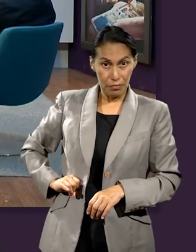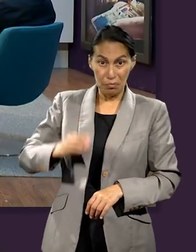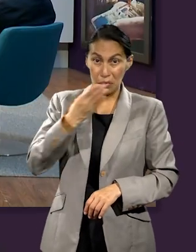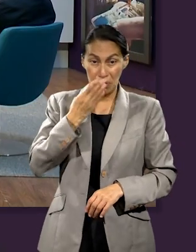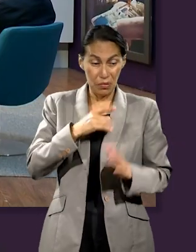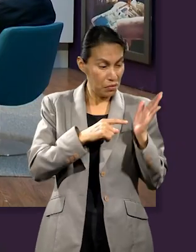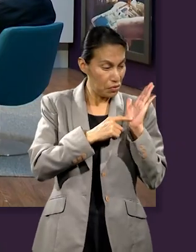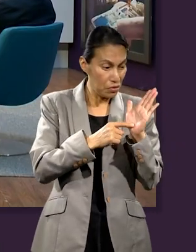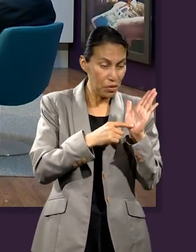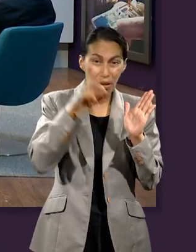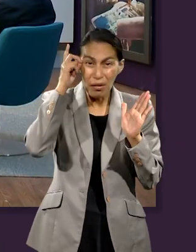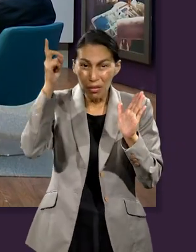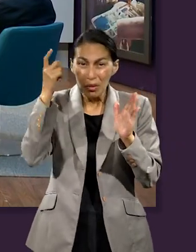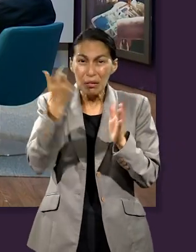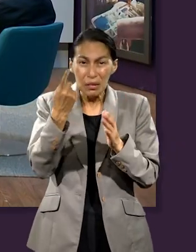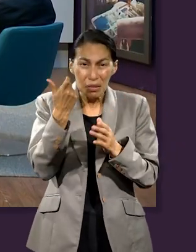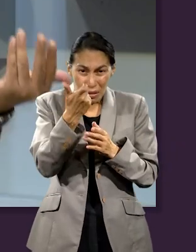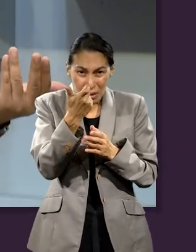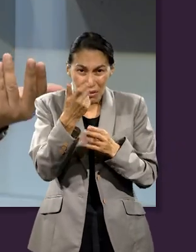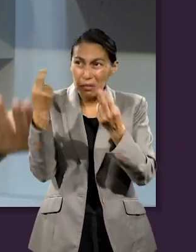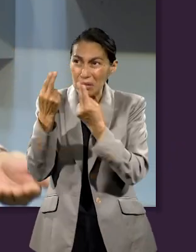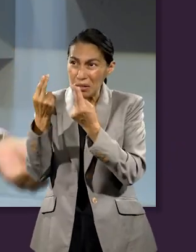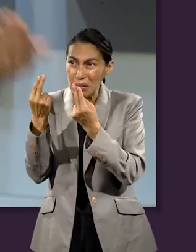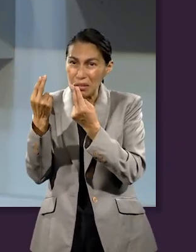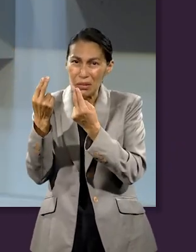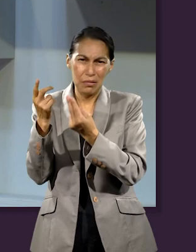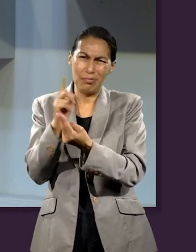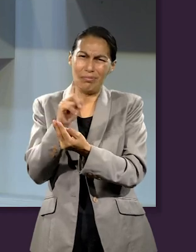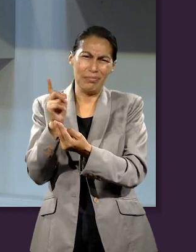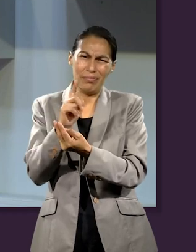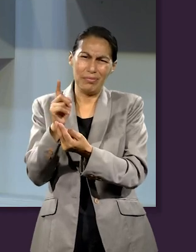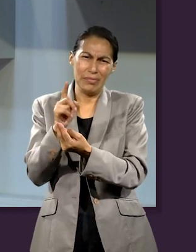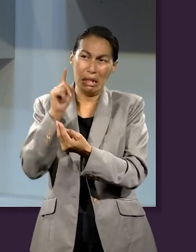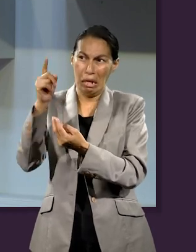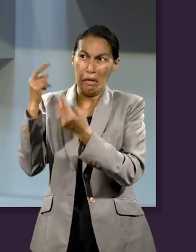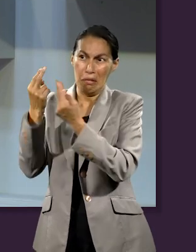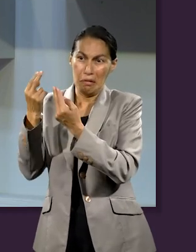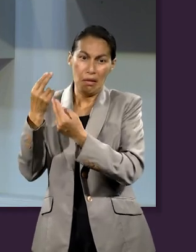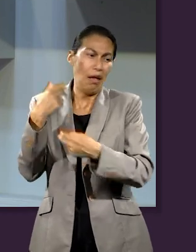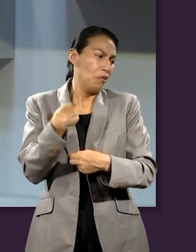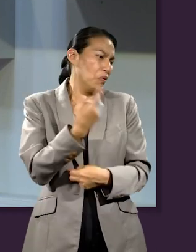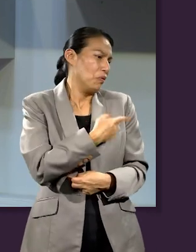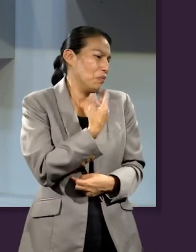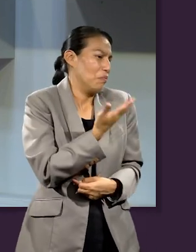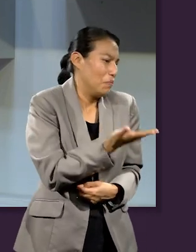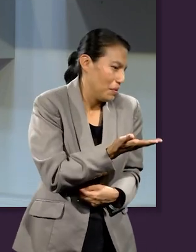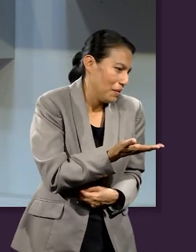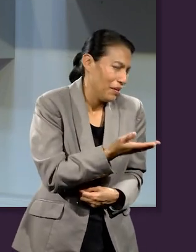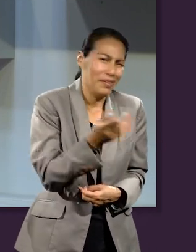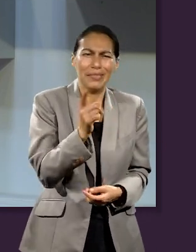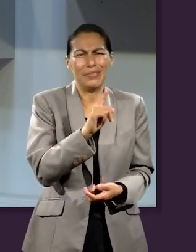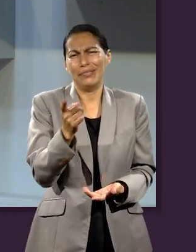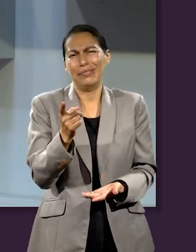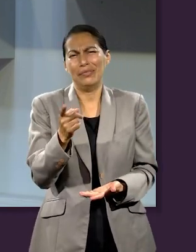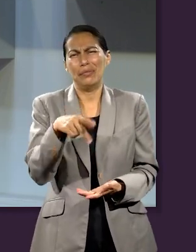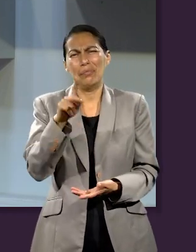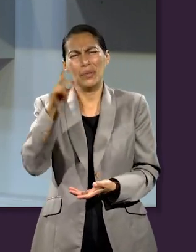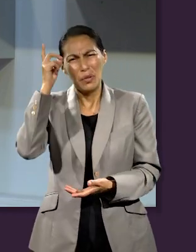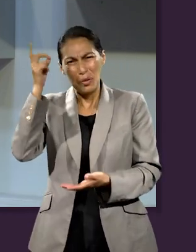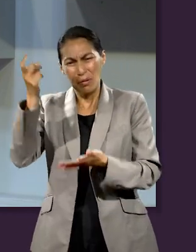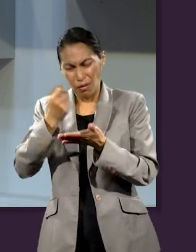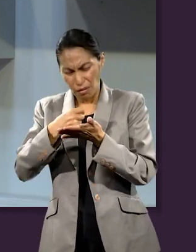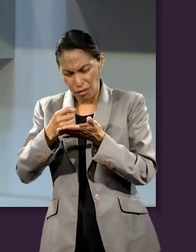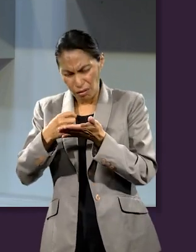La Biblia dice que Él no necesita dinero y si tuviera necesidad no lo pediría a nosotros, pero ¿le interesa? ¿Toma nota